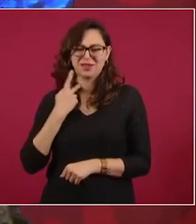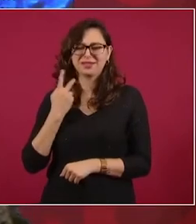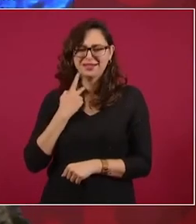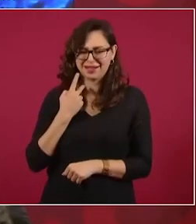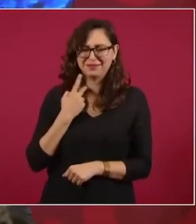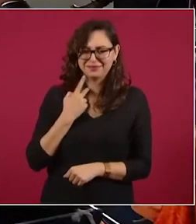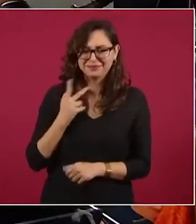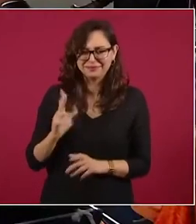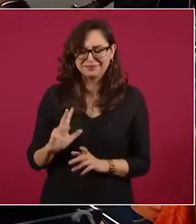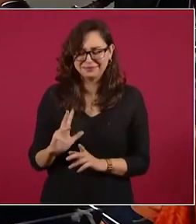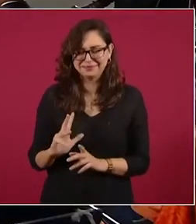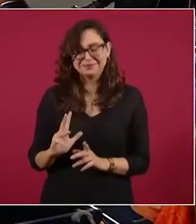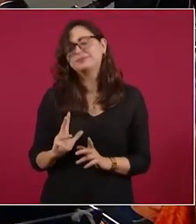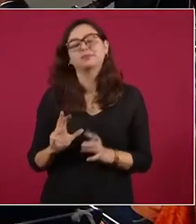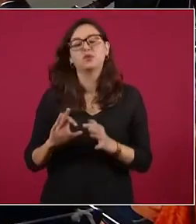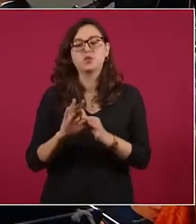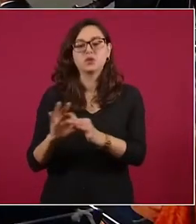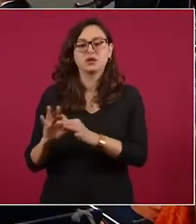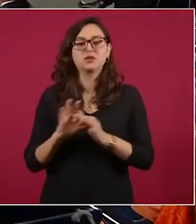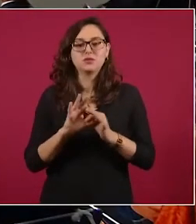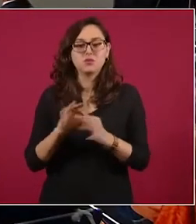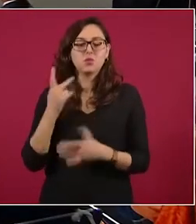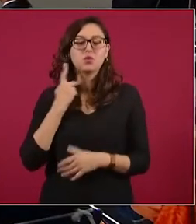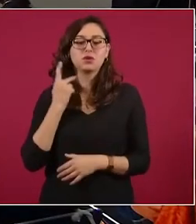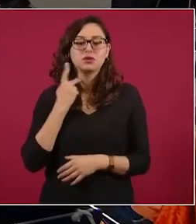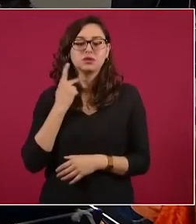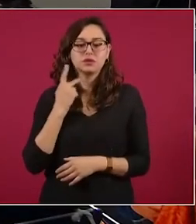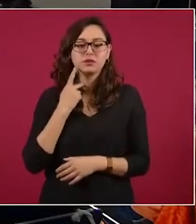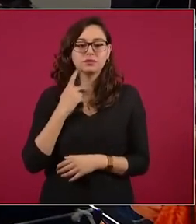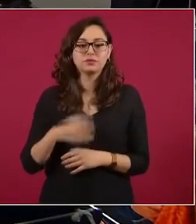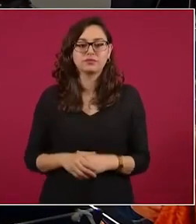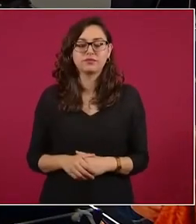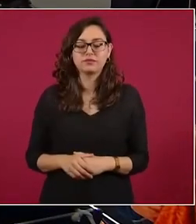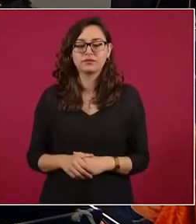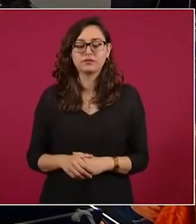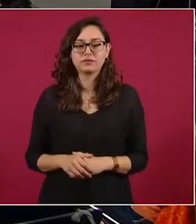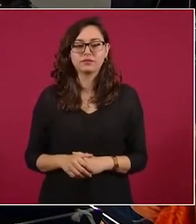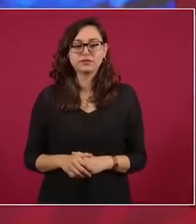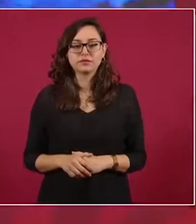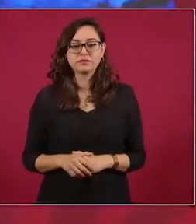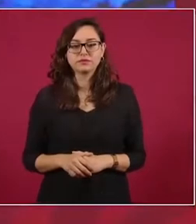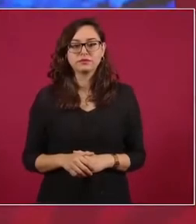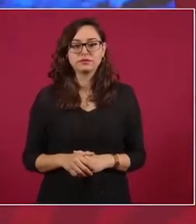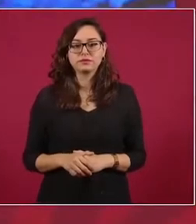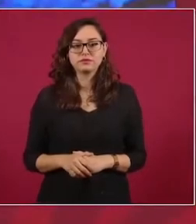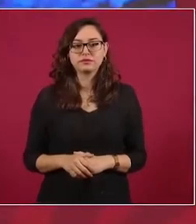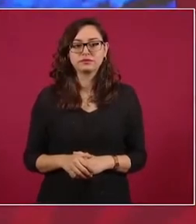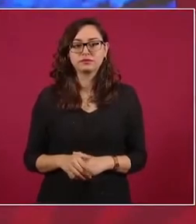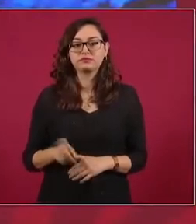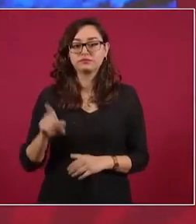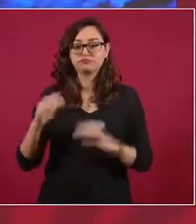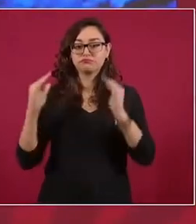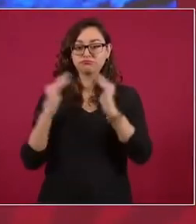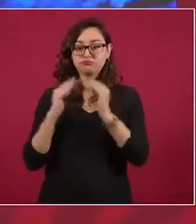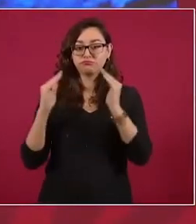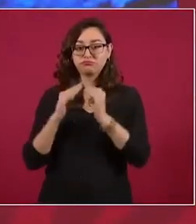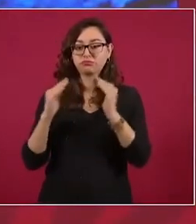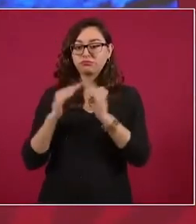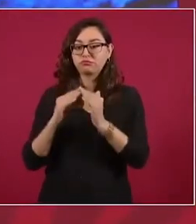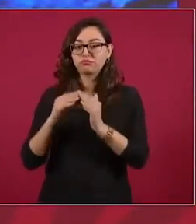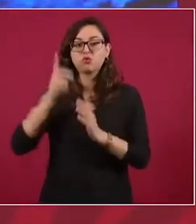vinculado. Aquí tiene una casa Roberto Hernández,